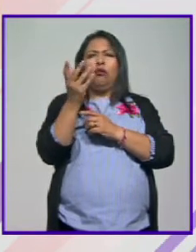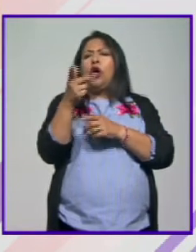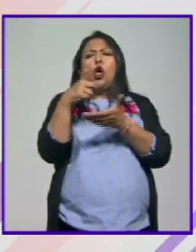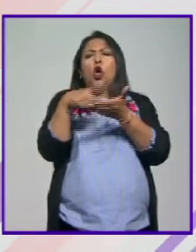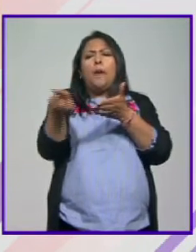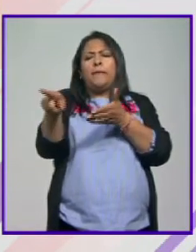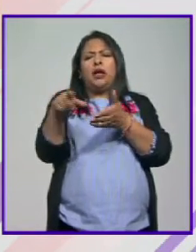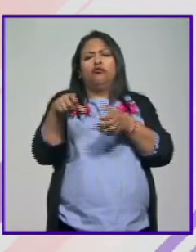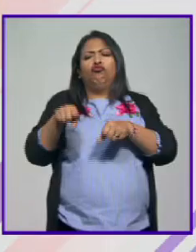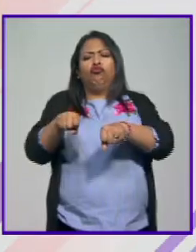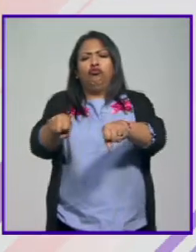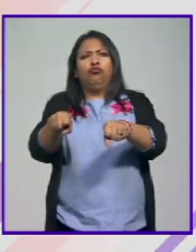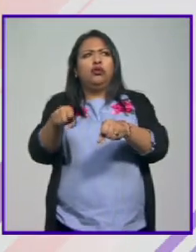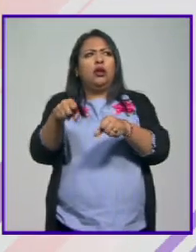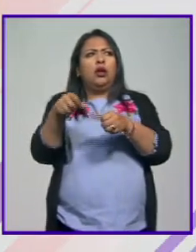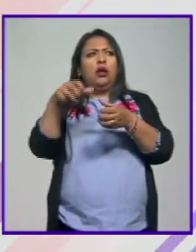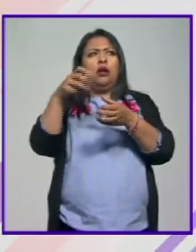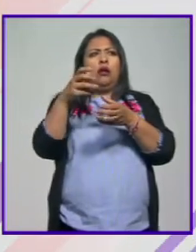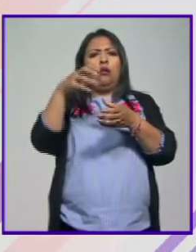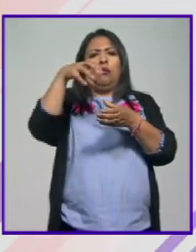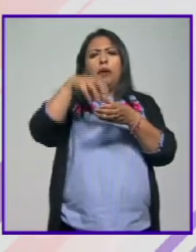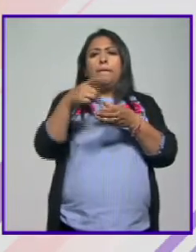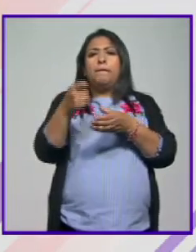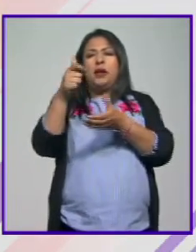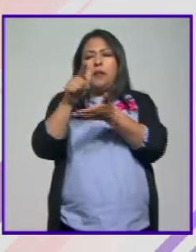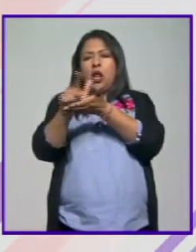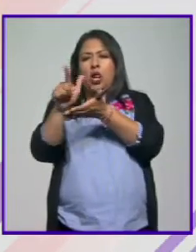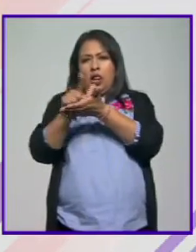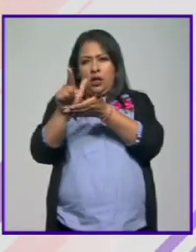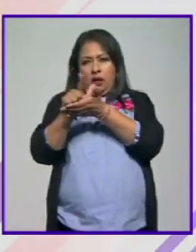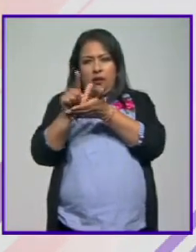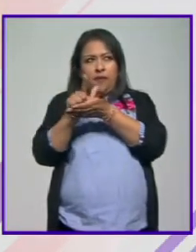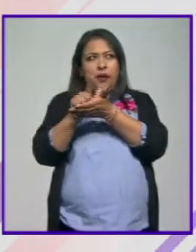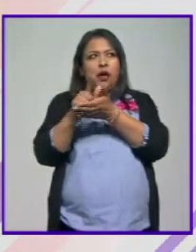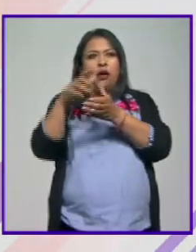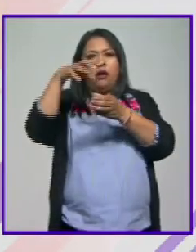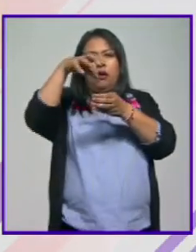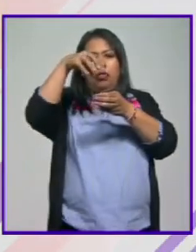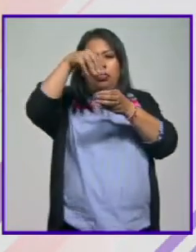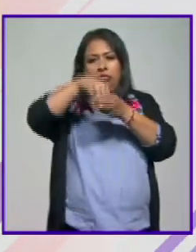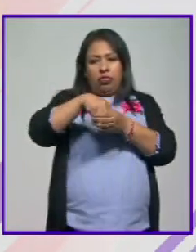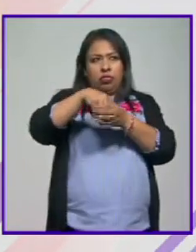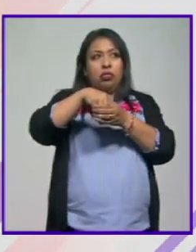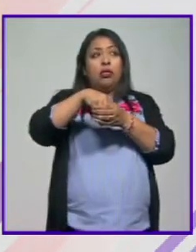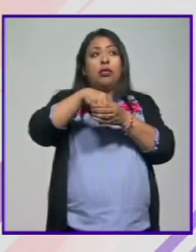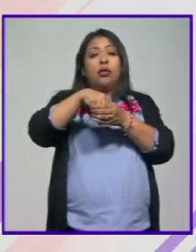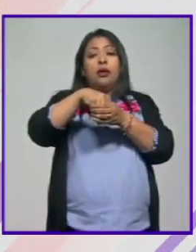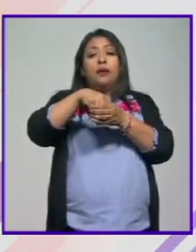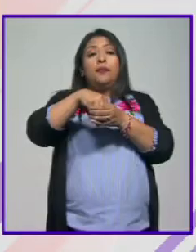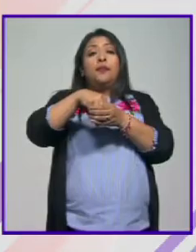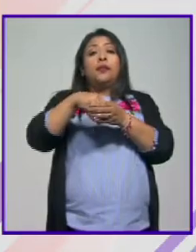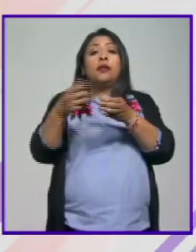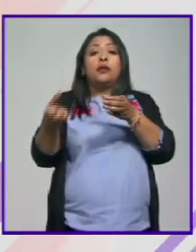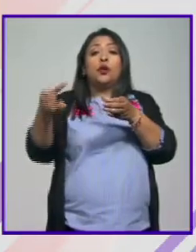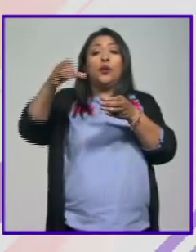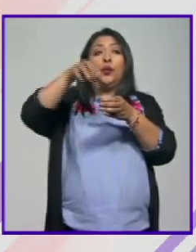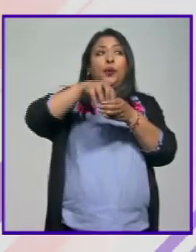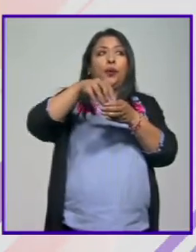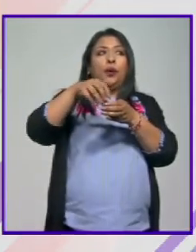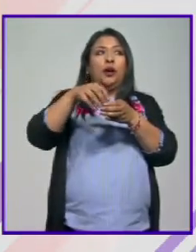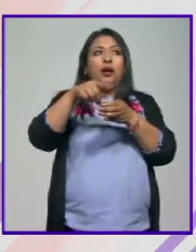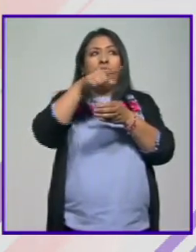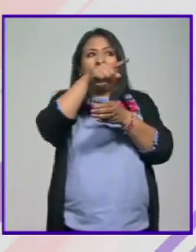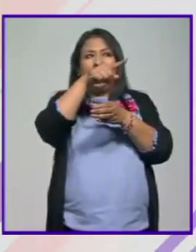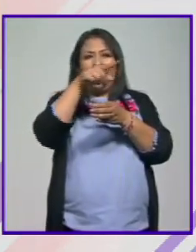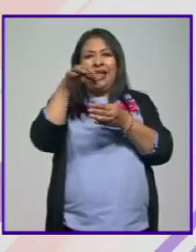compras en el súper este se enjuaga primero para que no sepa papel se coloca sobre la taza y colocamos el café molido lo